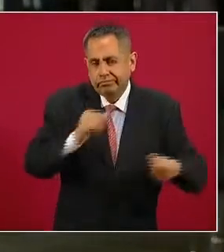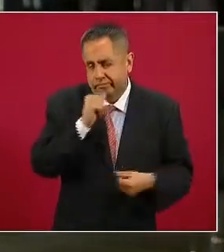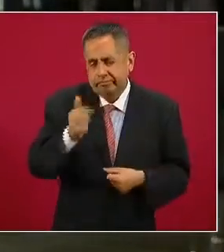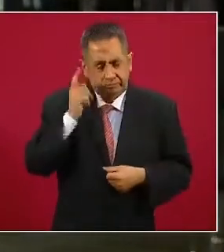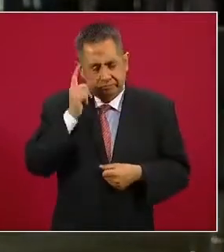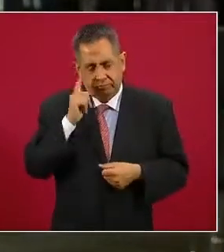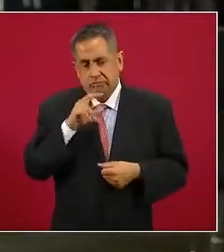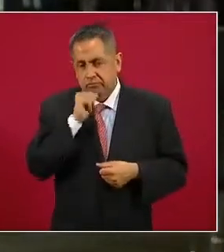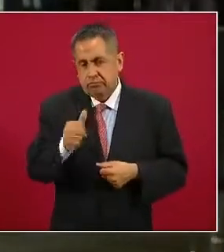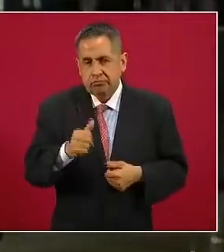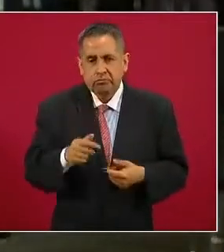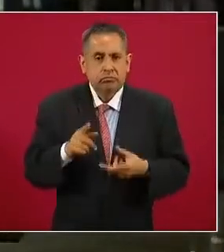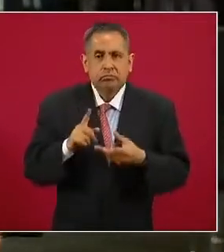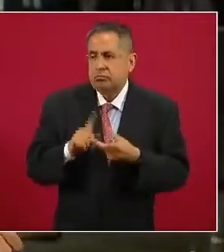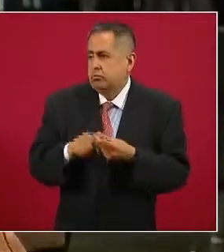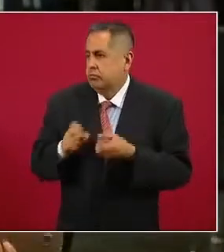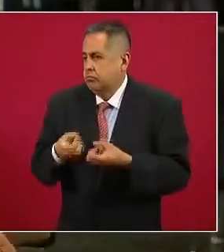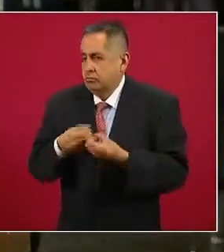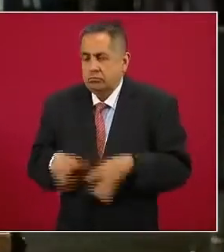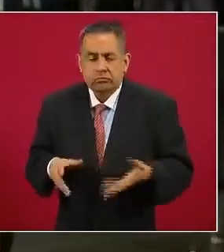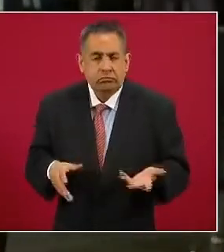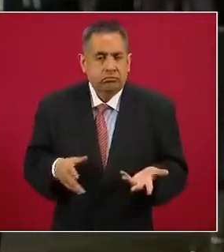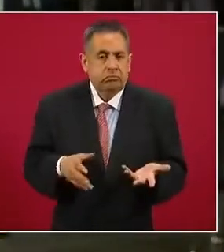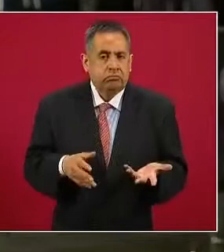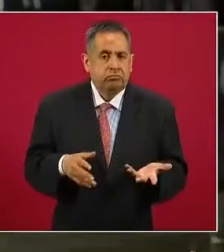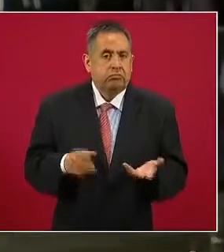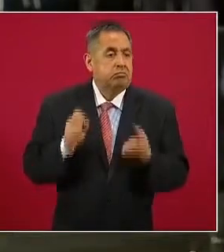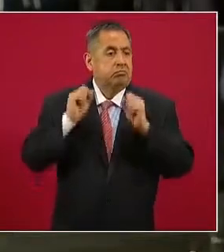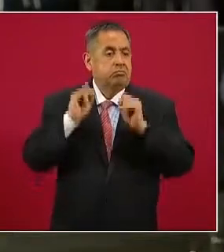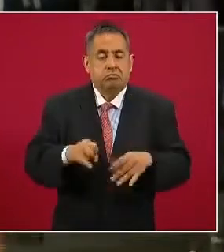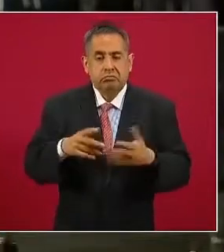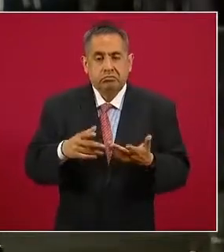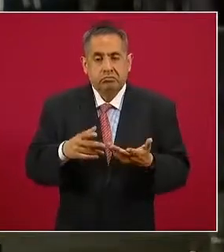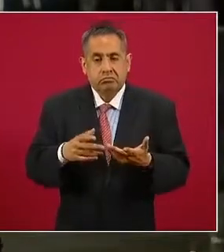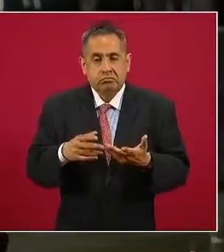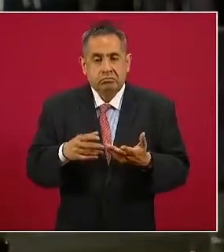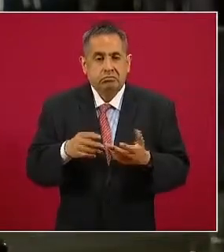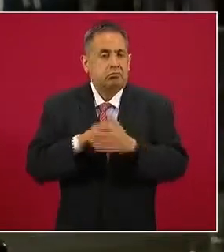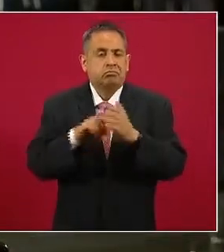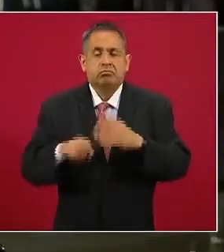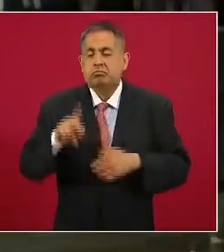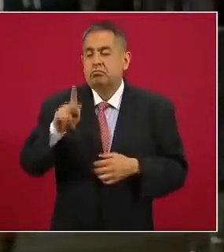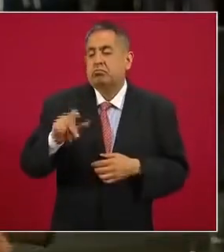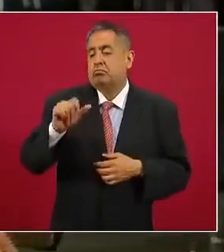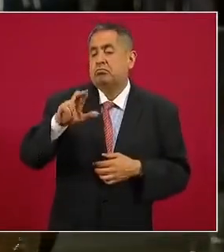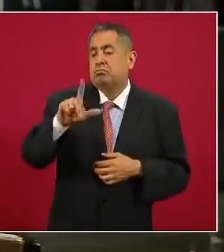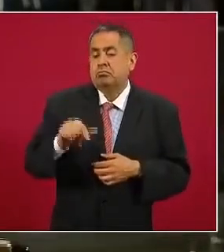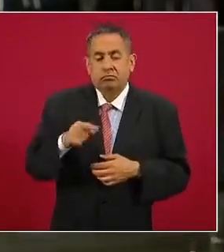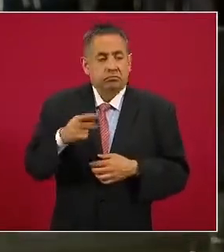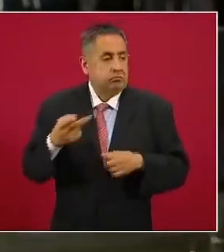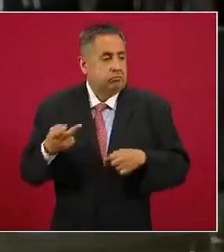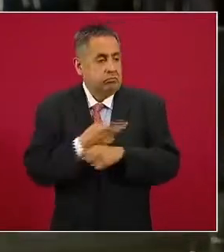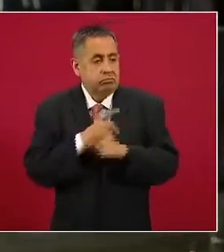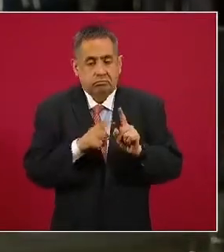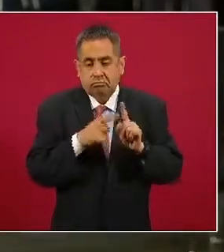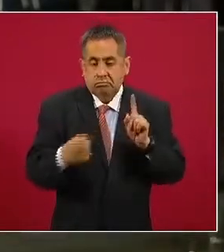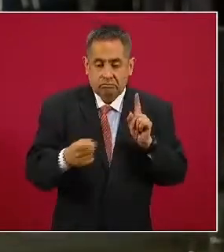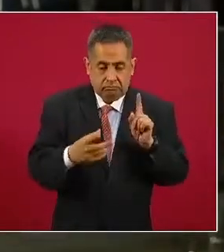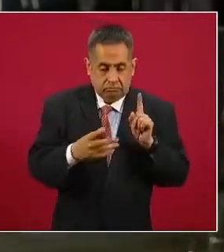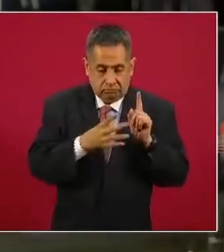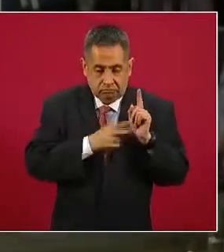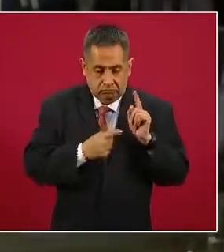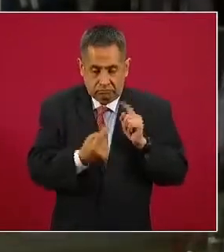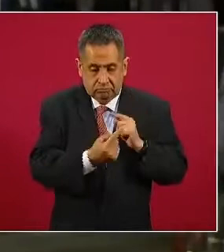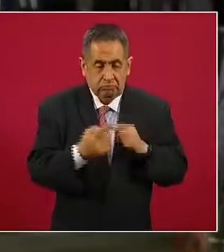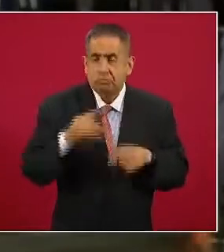que no se sabe dónde están un menor de edad que queda sin su mamá en el caso de Carla pues deja un menor de edad que pues cuando